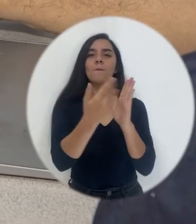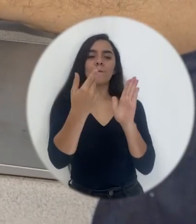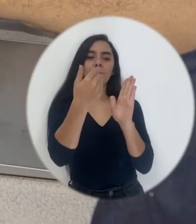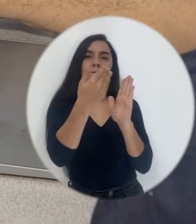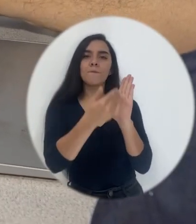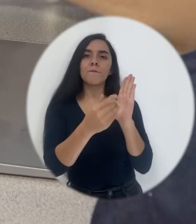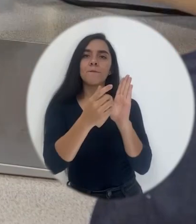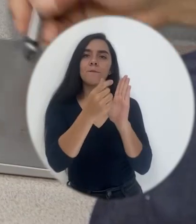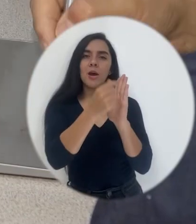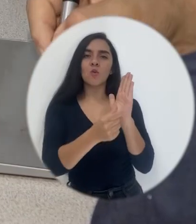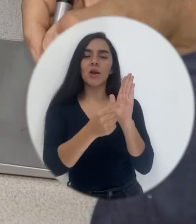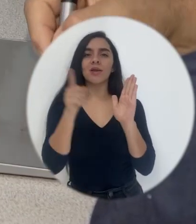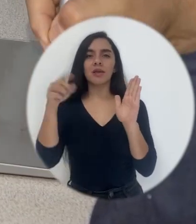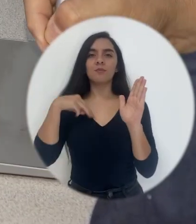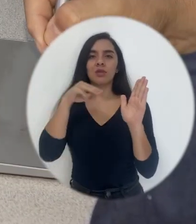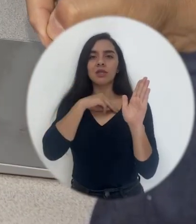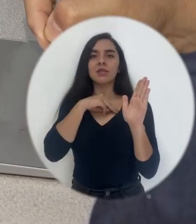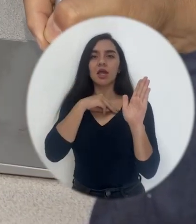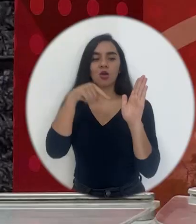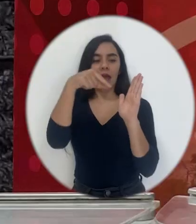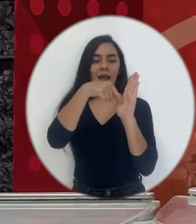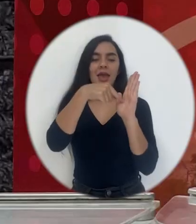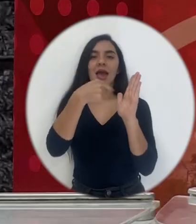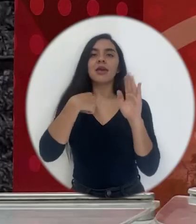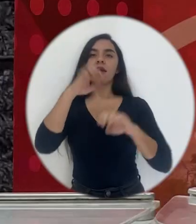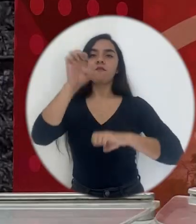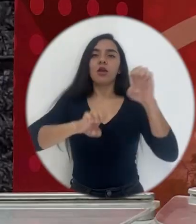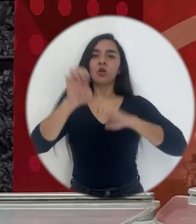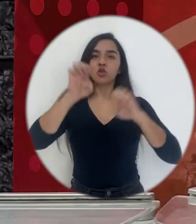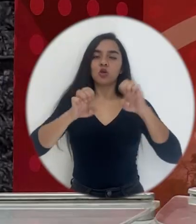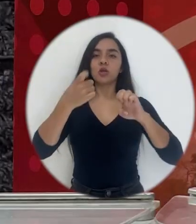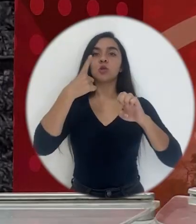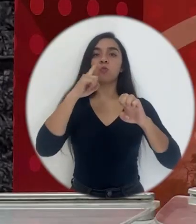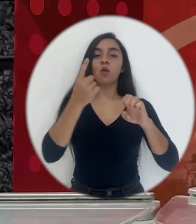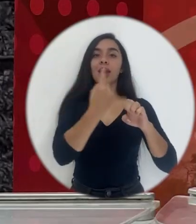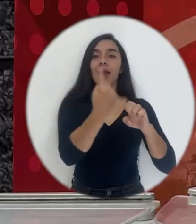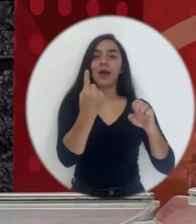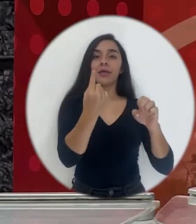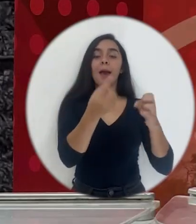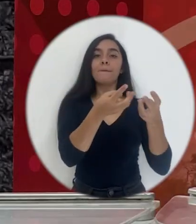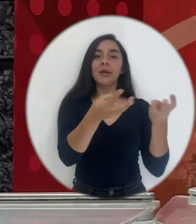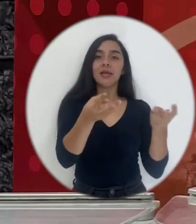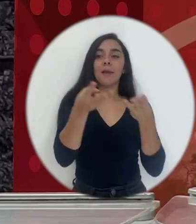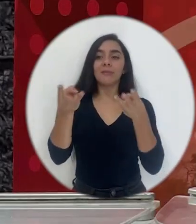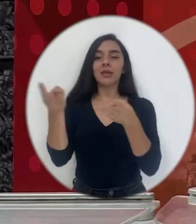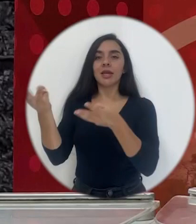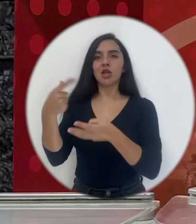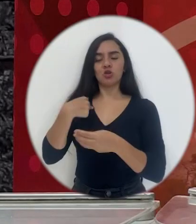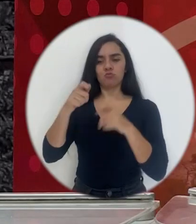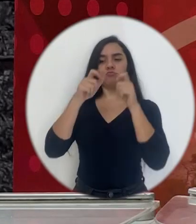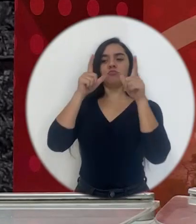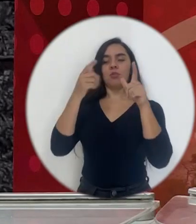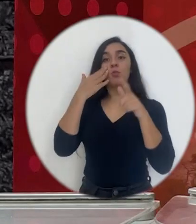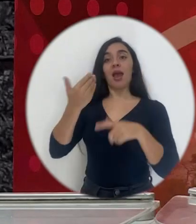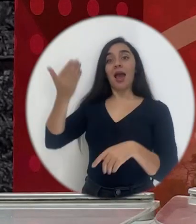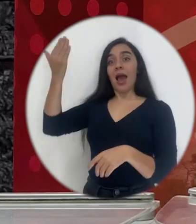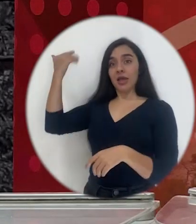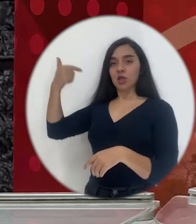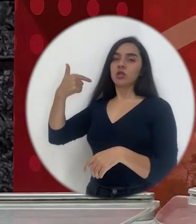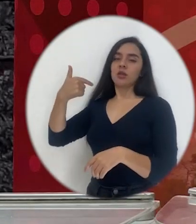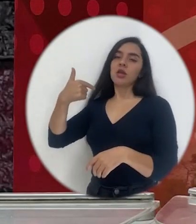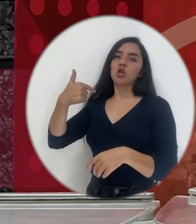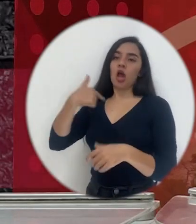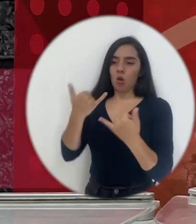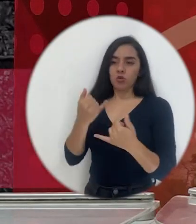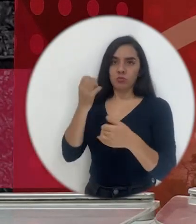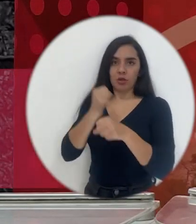manual que tiene el Ministerio de tipo de evaluaciones que hay por materia. Y yo me sorprendí, porque cuando trabajé, antes de